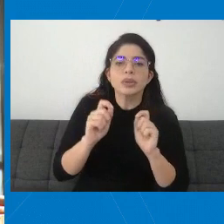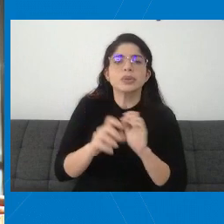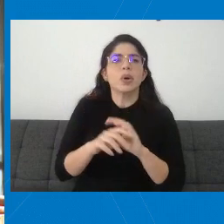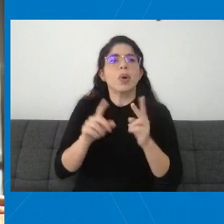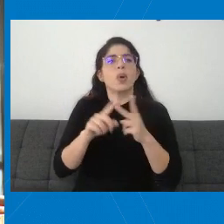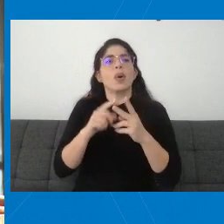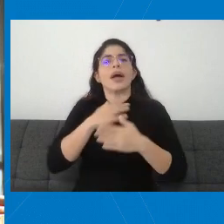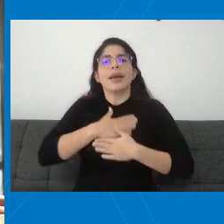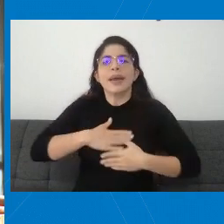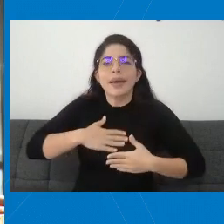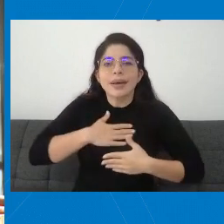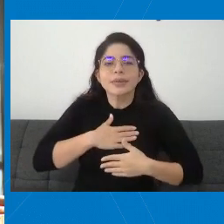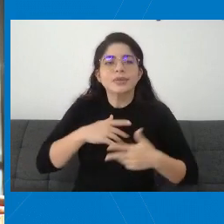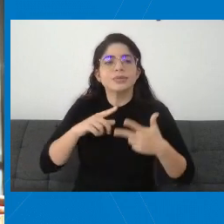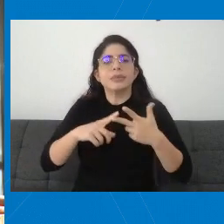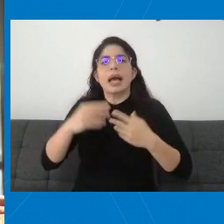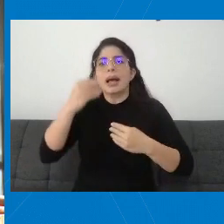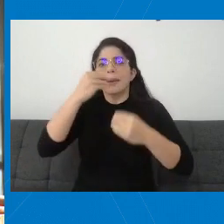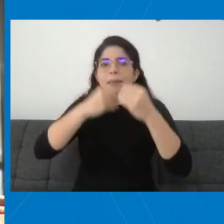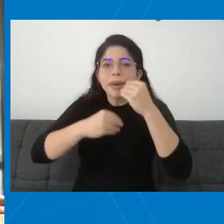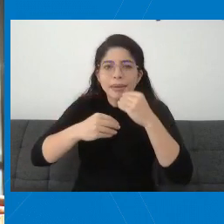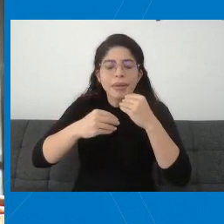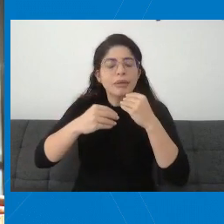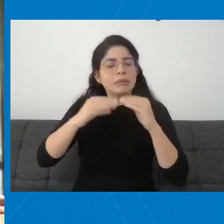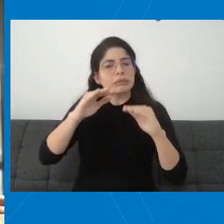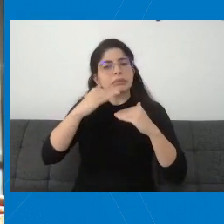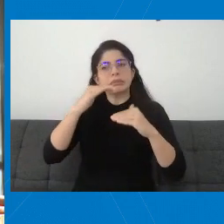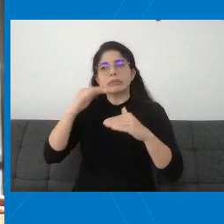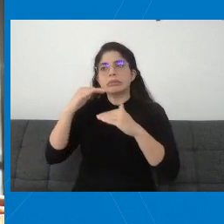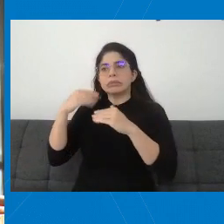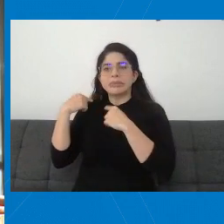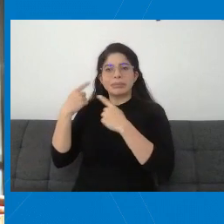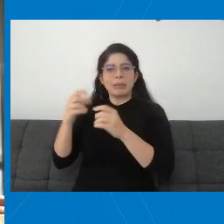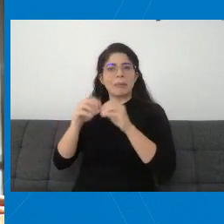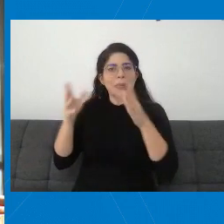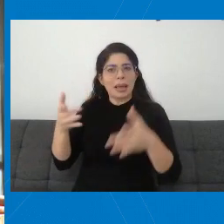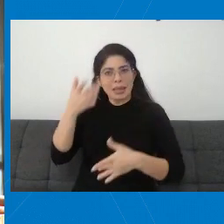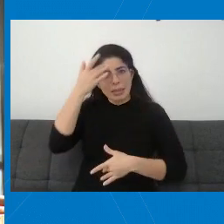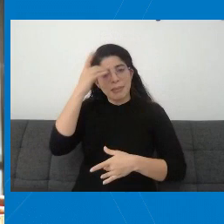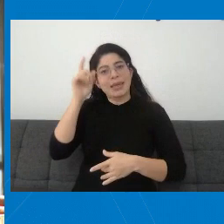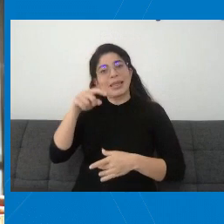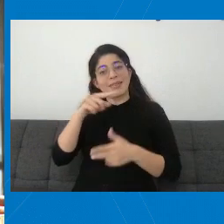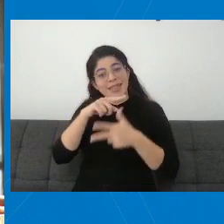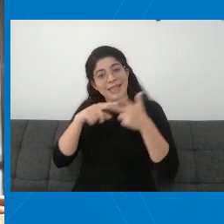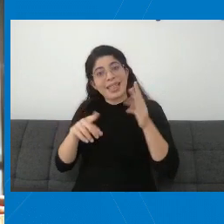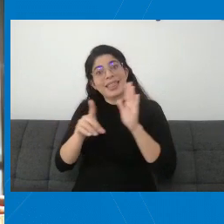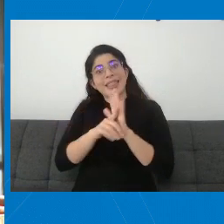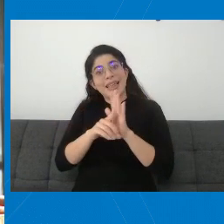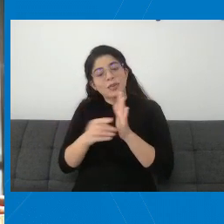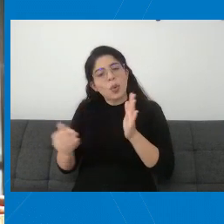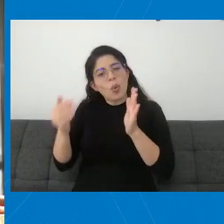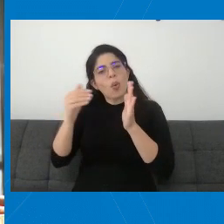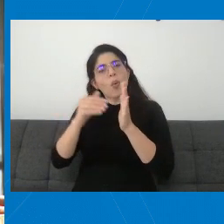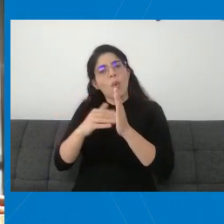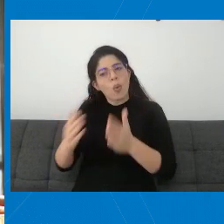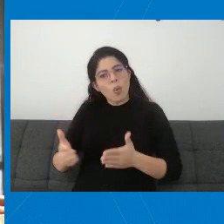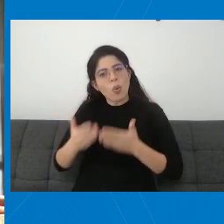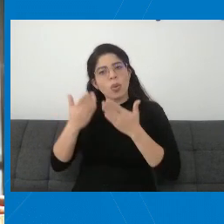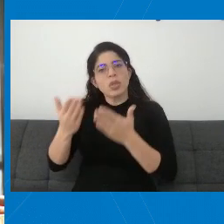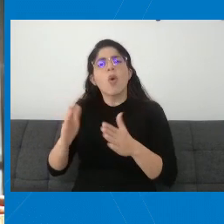como el derecho a la alimentación. Y esos derechos hay que posibilitarlos a través de esta